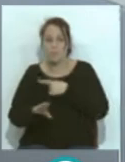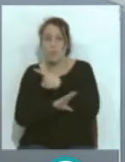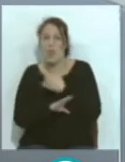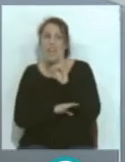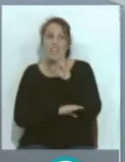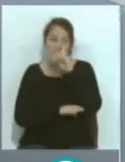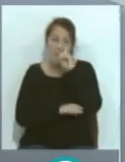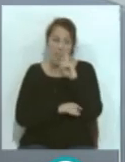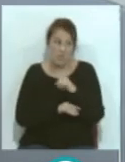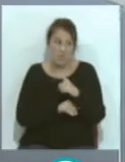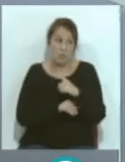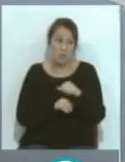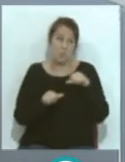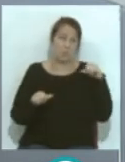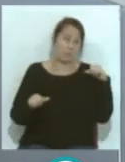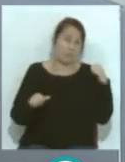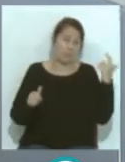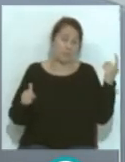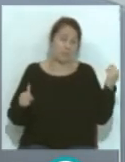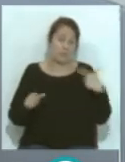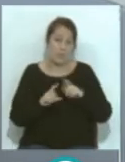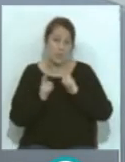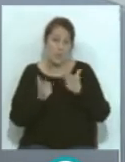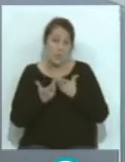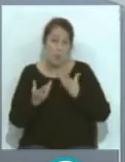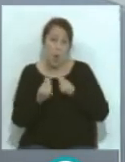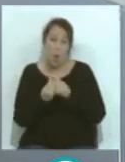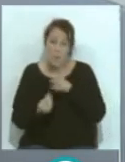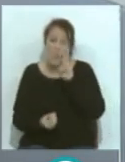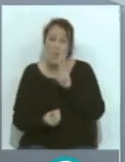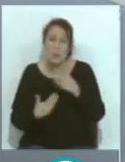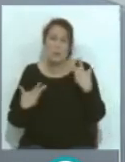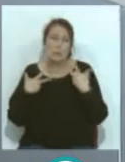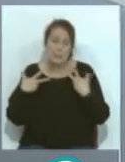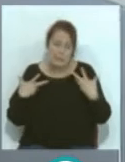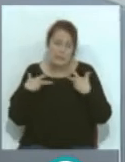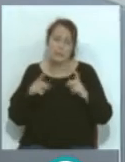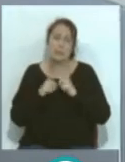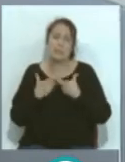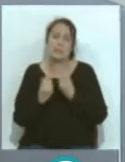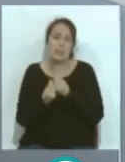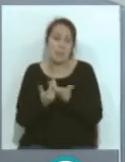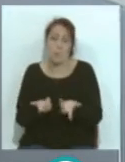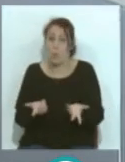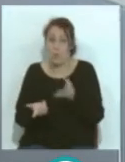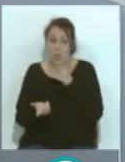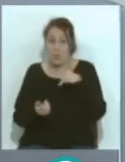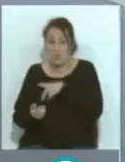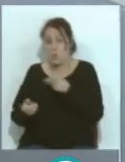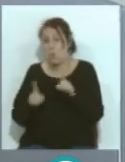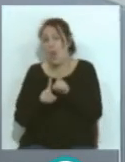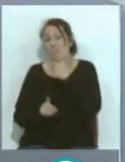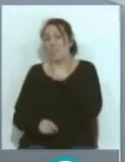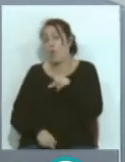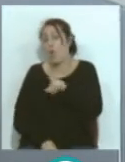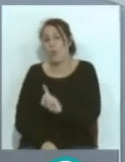después de 15 años y no poder estar con tu equipo, viéndolo, sufriendo con el equipo indiscutiblemente, porque esto no es un camino de rosa,